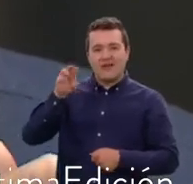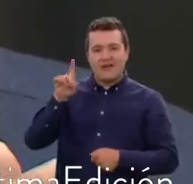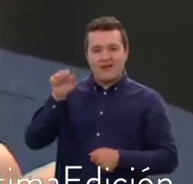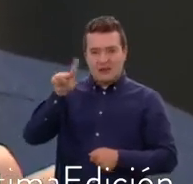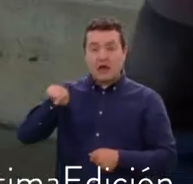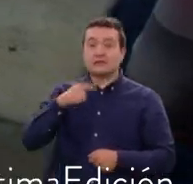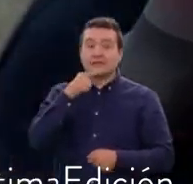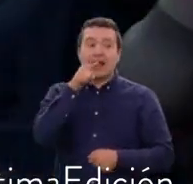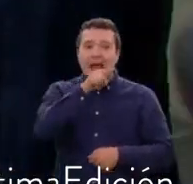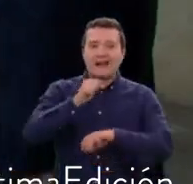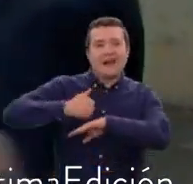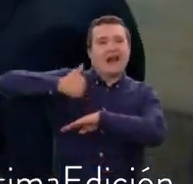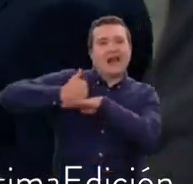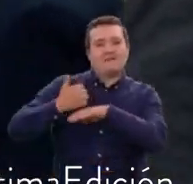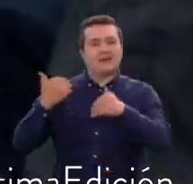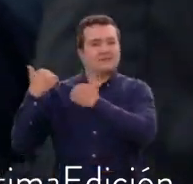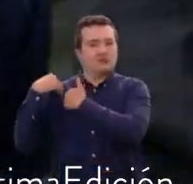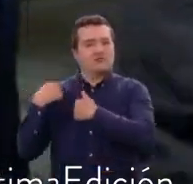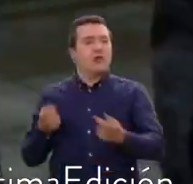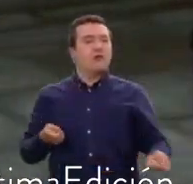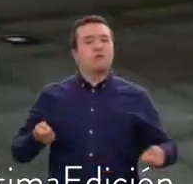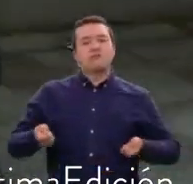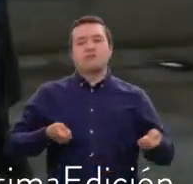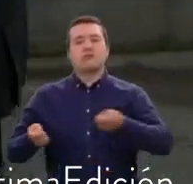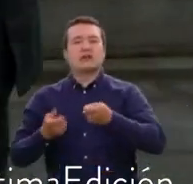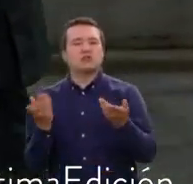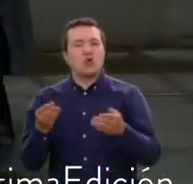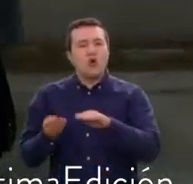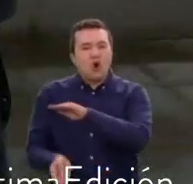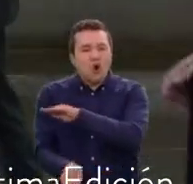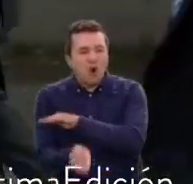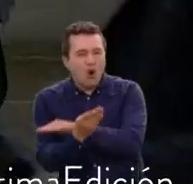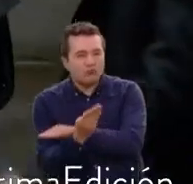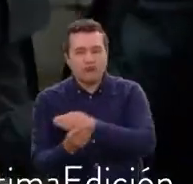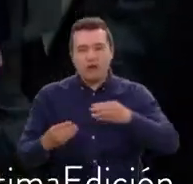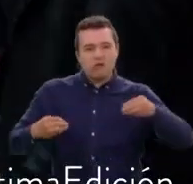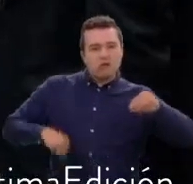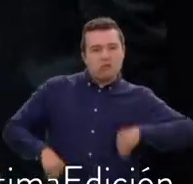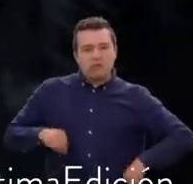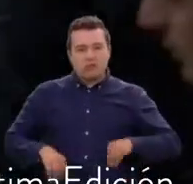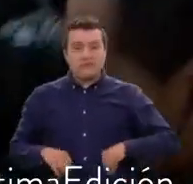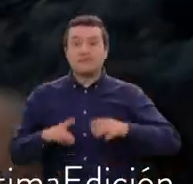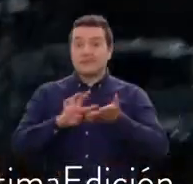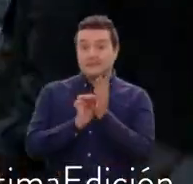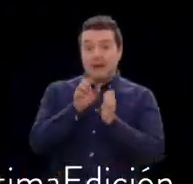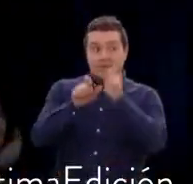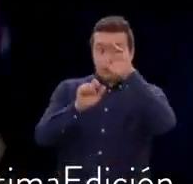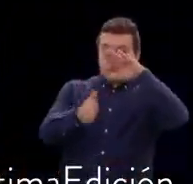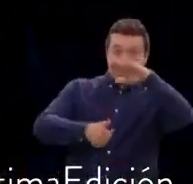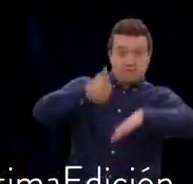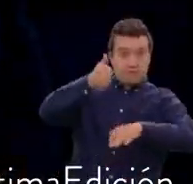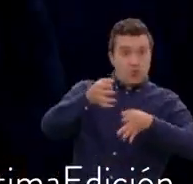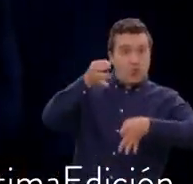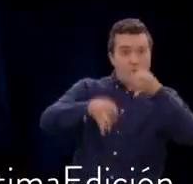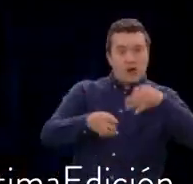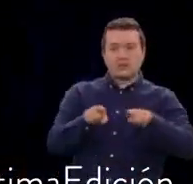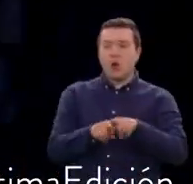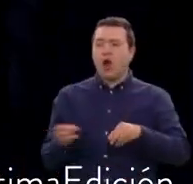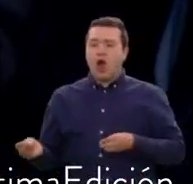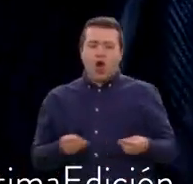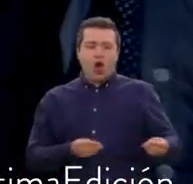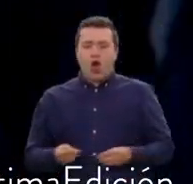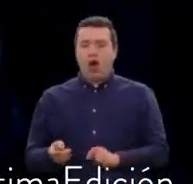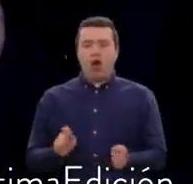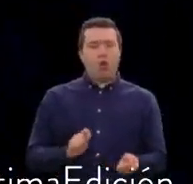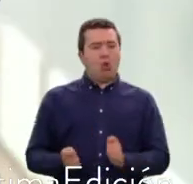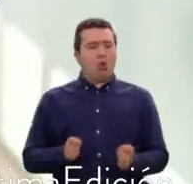cartel de la toga, el entramado de corrupción, con el cual algunos magistrados manipulaban procesos en el máximo órgano de justicia.